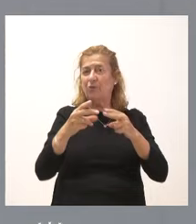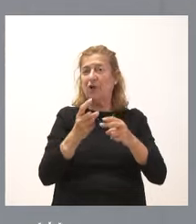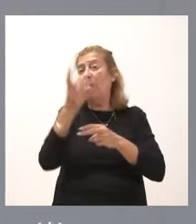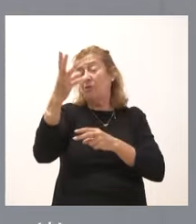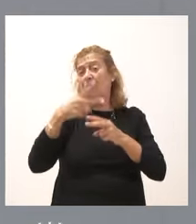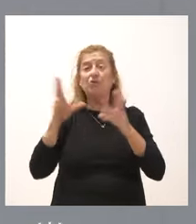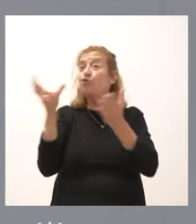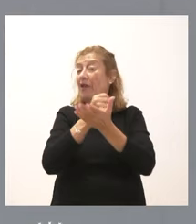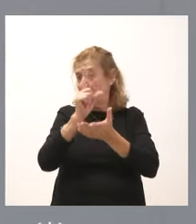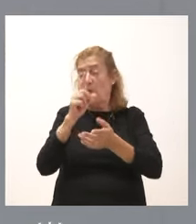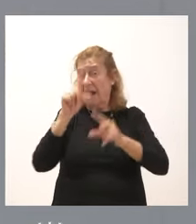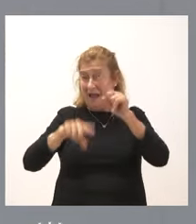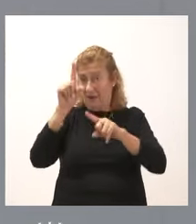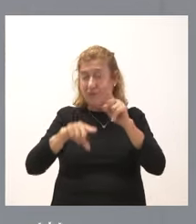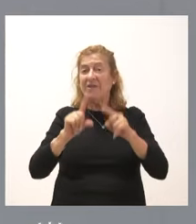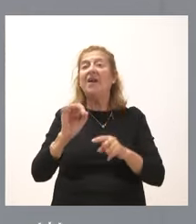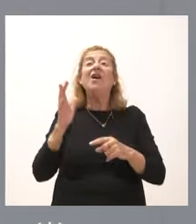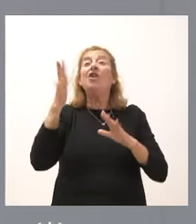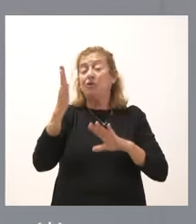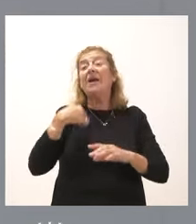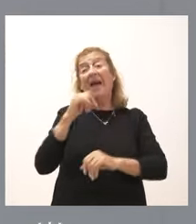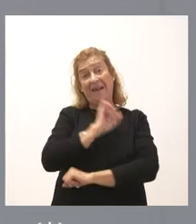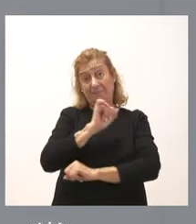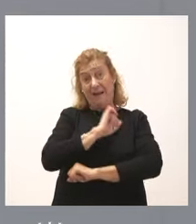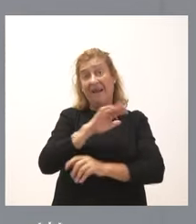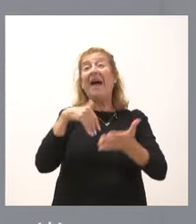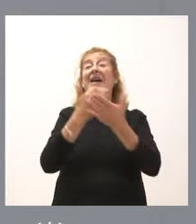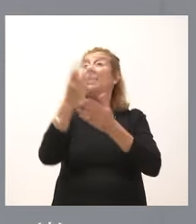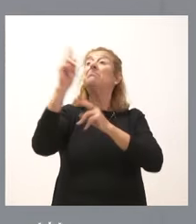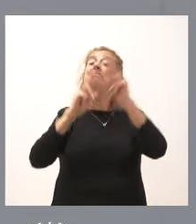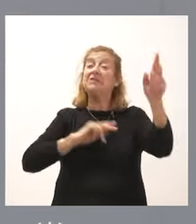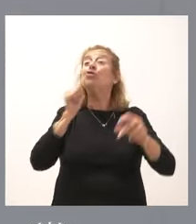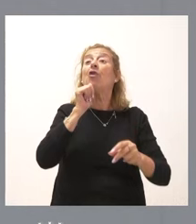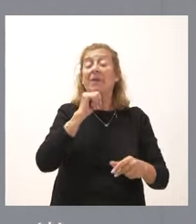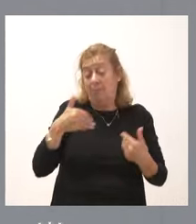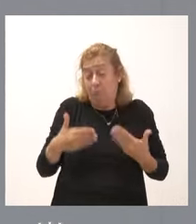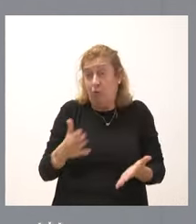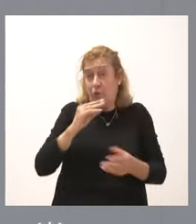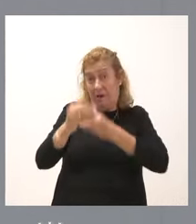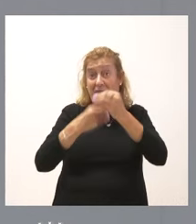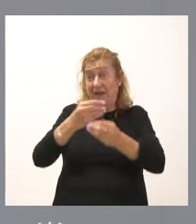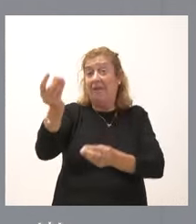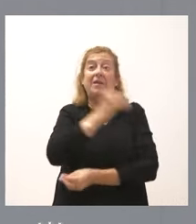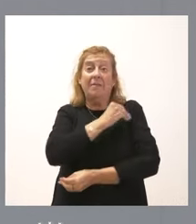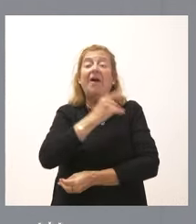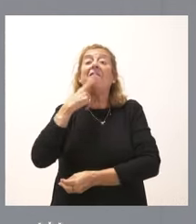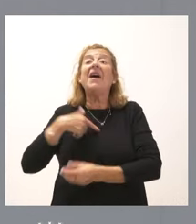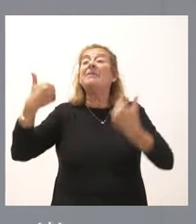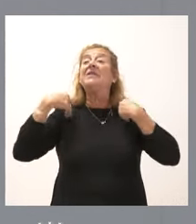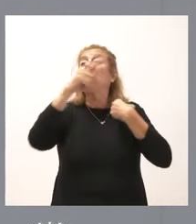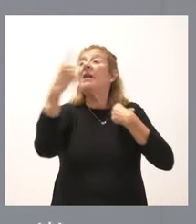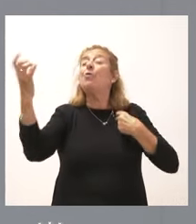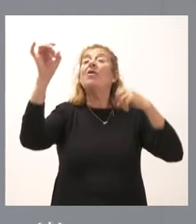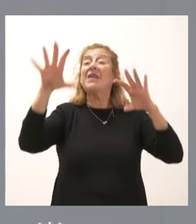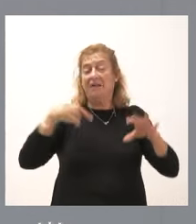políticas, no todas, y, por tanto, vamos a esperar que aquellas que no han respondido, pues cuanto antes lo puedan hacer, nos puedan designar sus representantes y